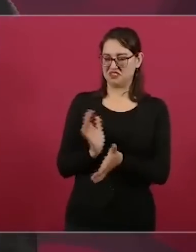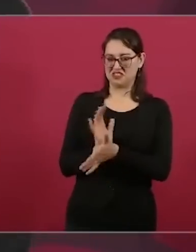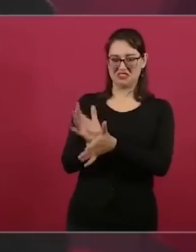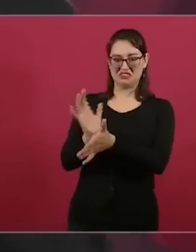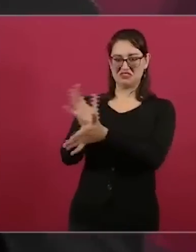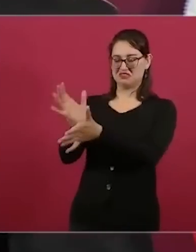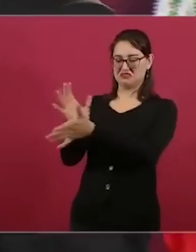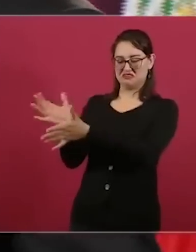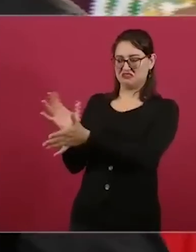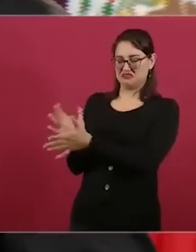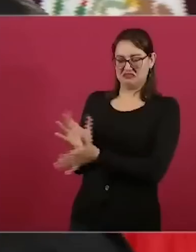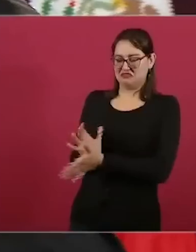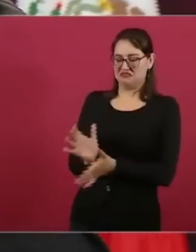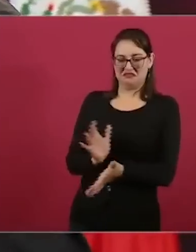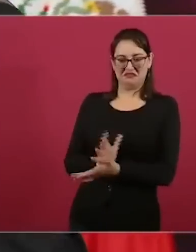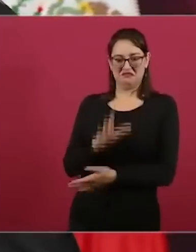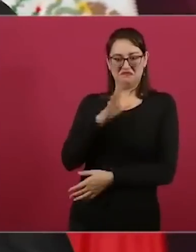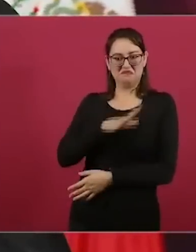compagina